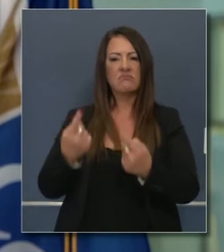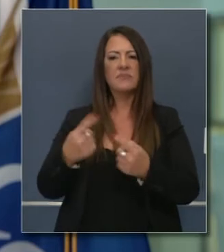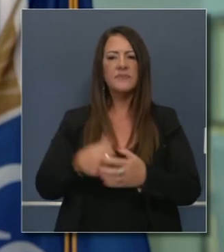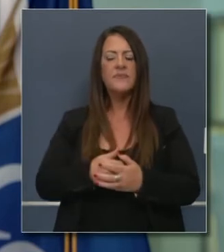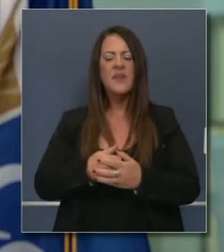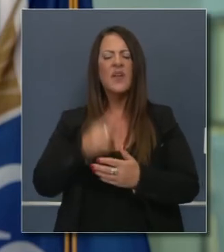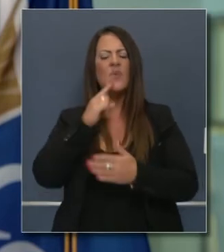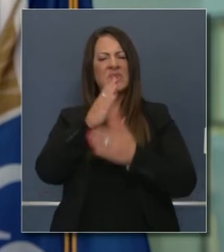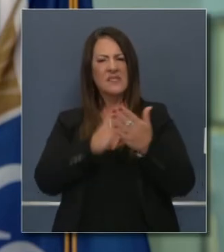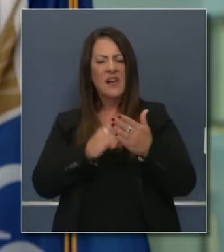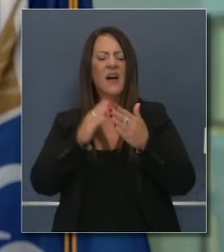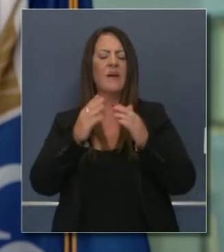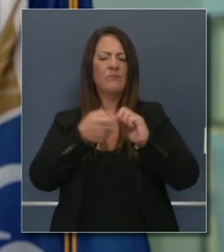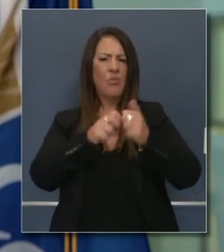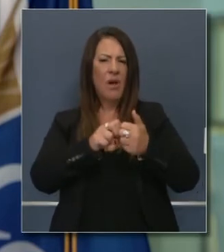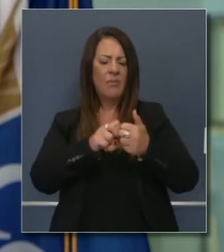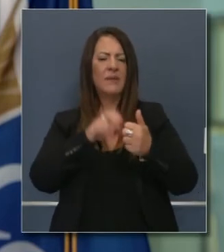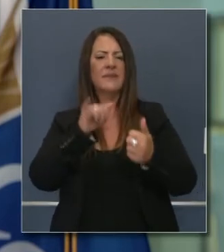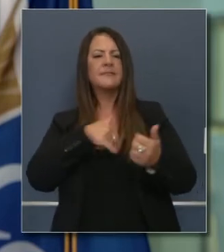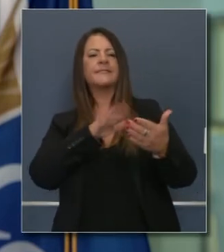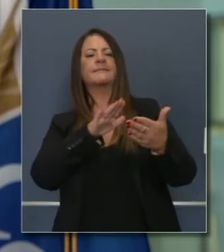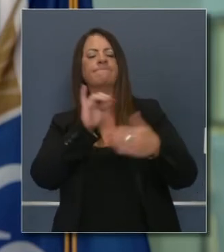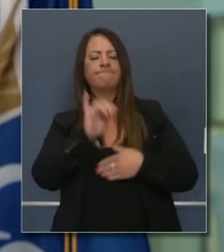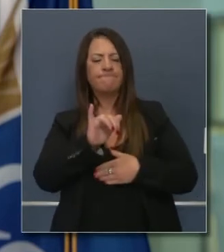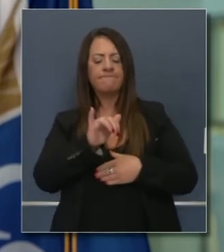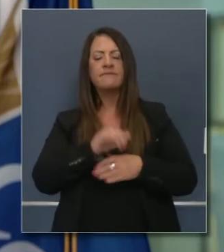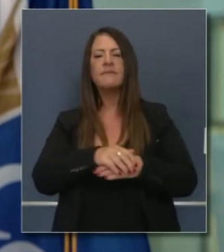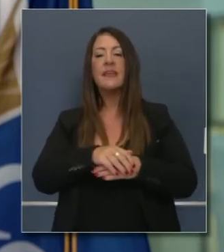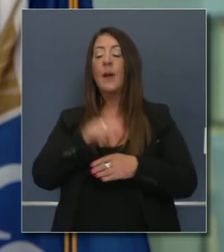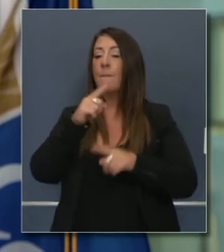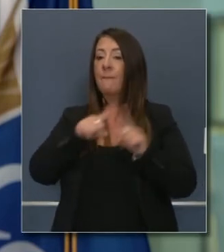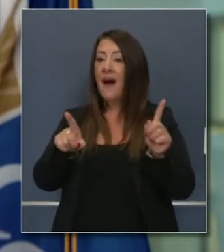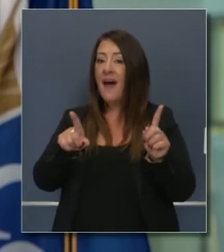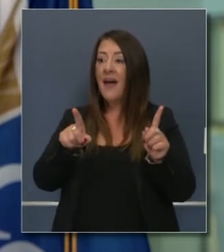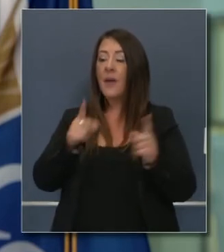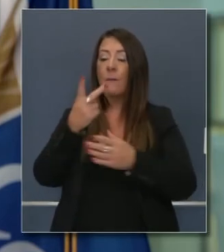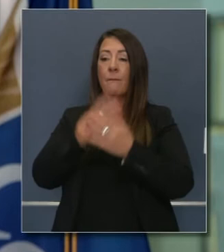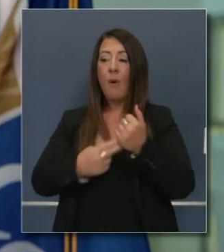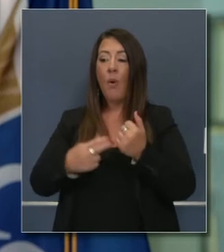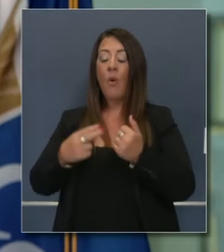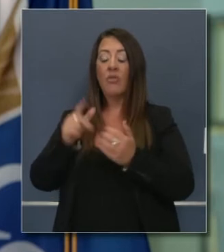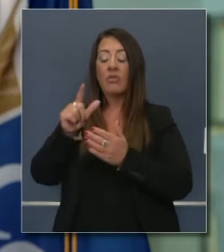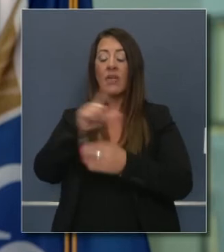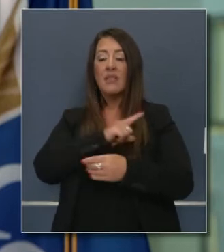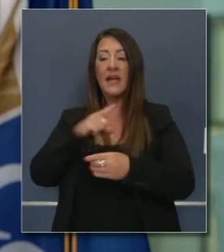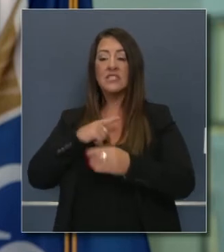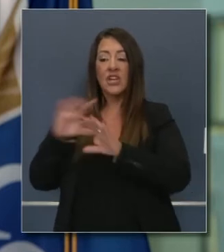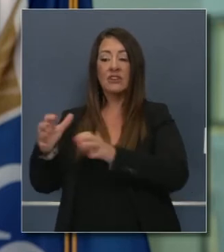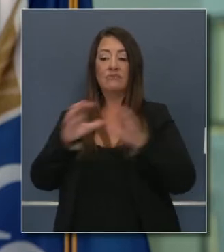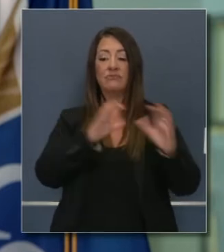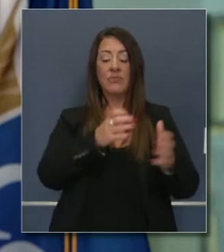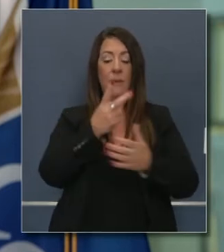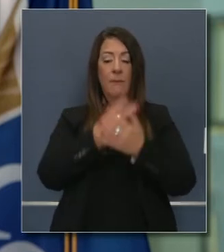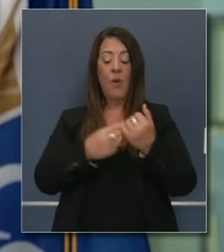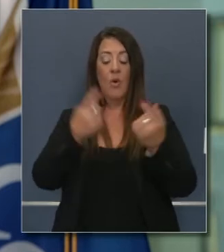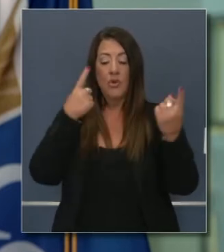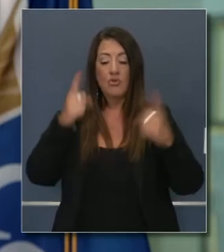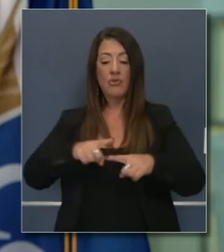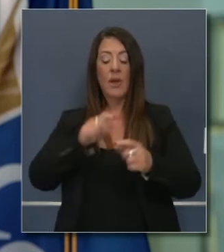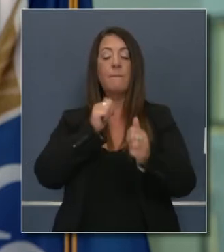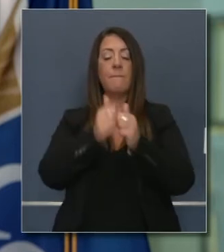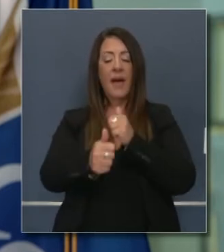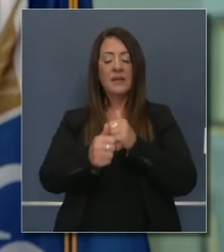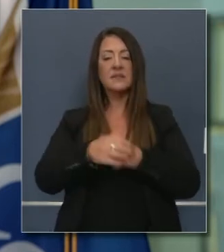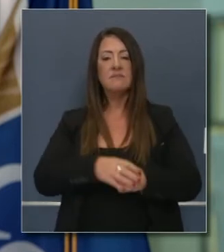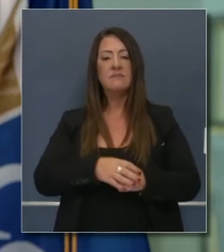procedimiento a los cuales se refiere usted. Han sido dificultades con ambas cámaras. Definitivamente quiero ver